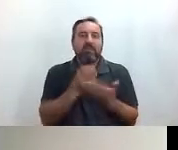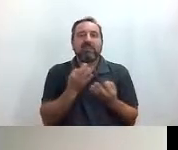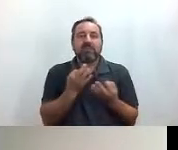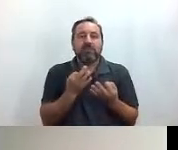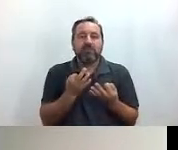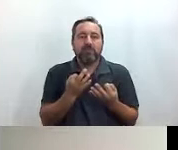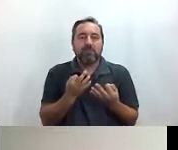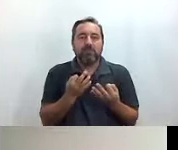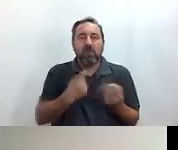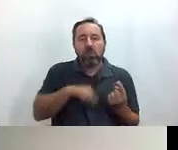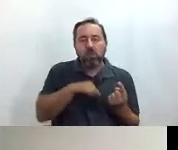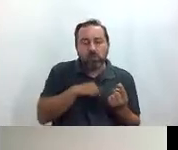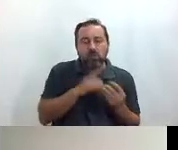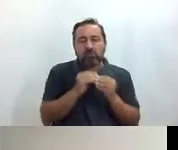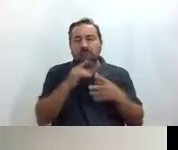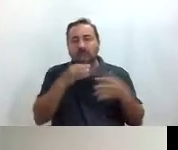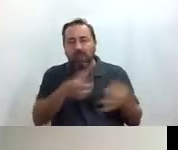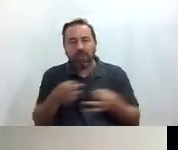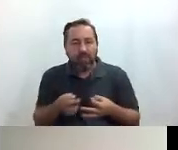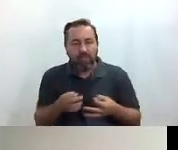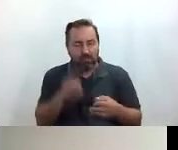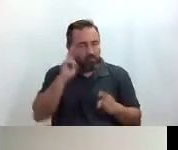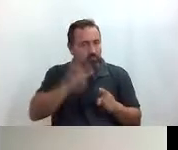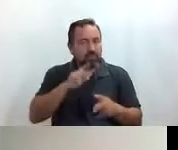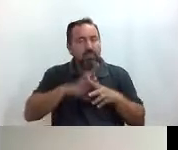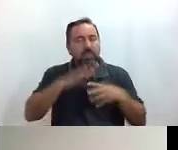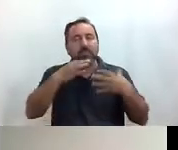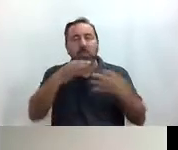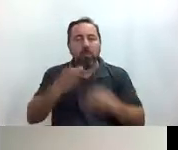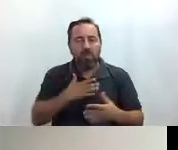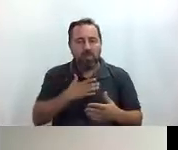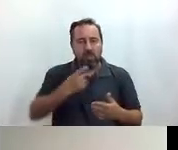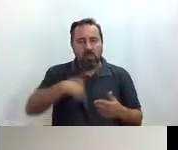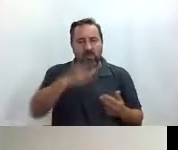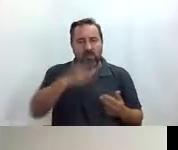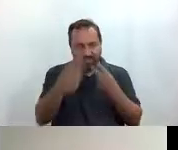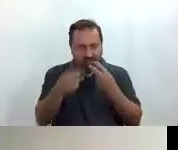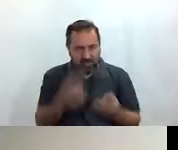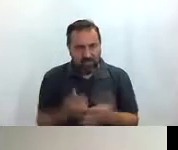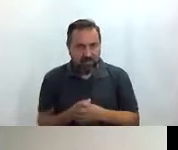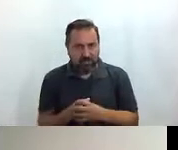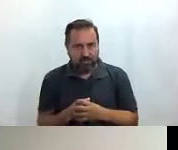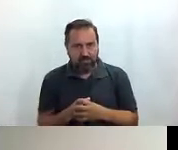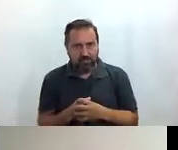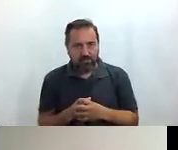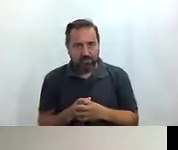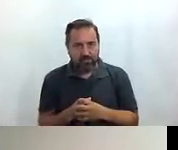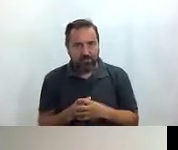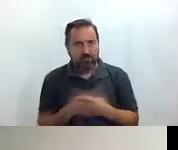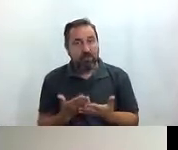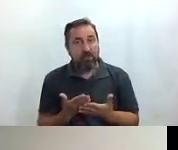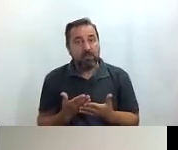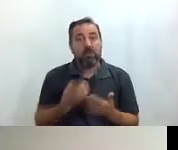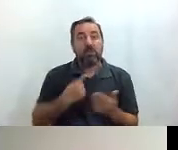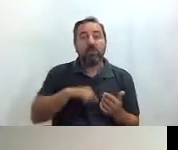que adoptamos para garantizar la seguridad de nuestros visitantes claro es que hemos sido la